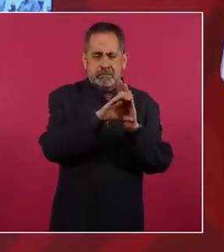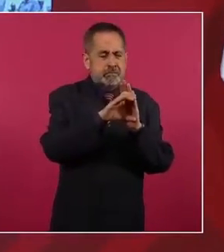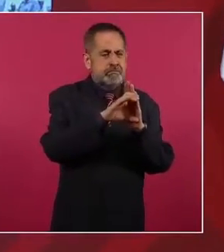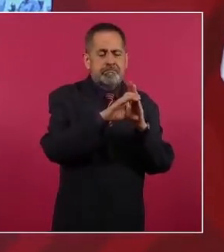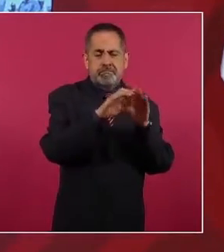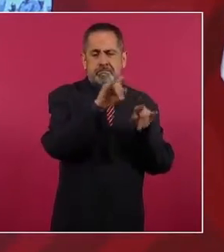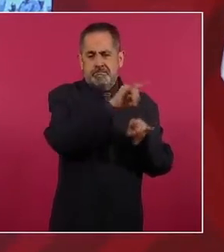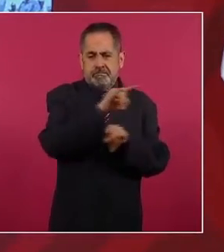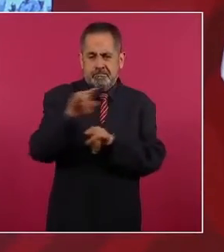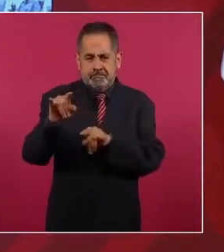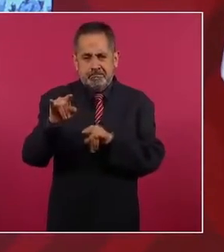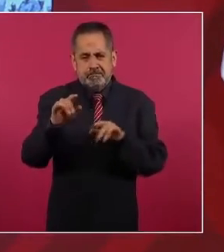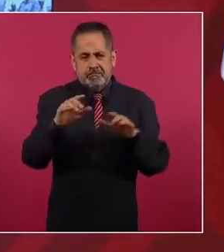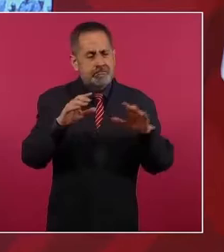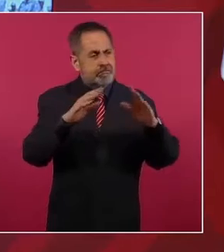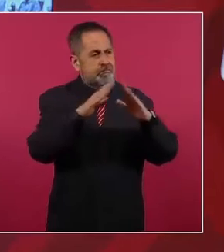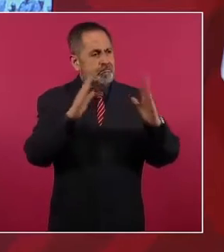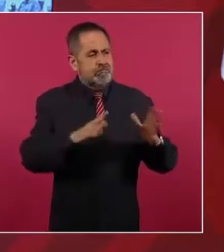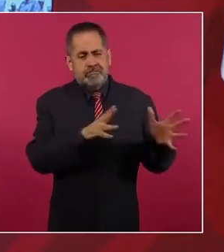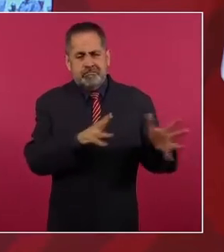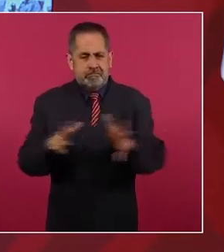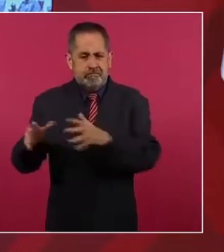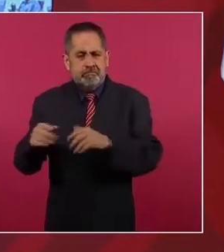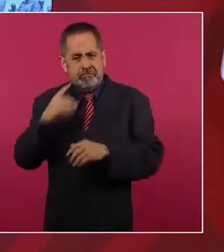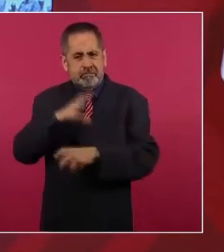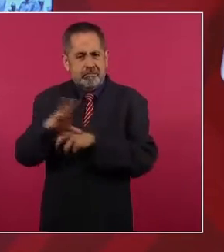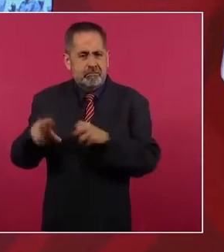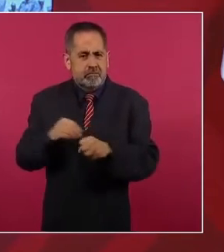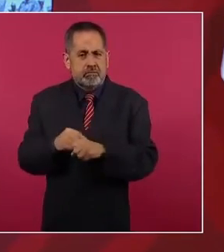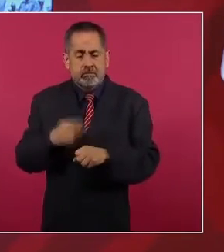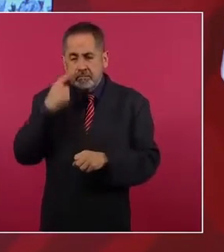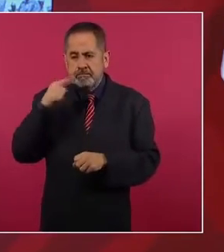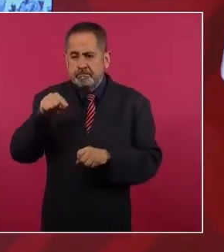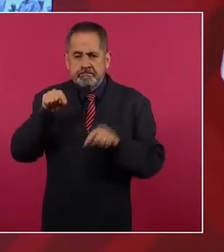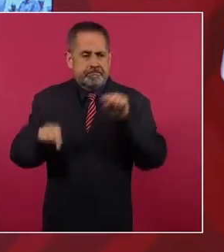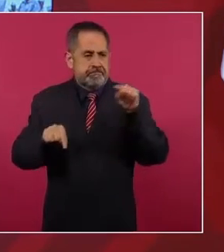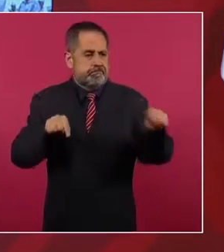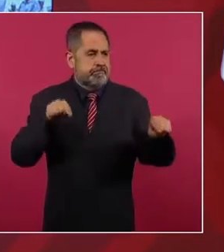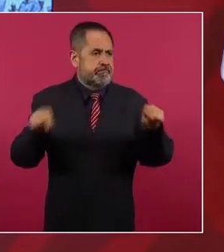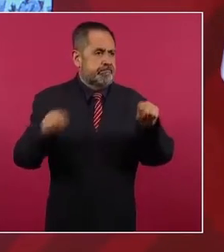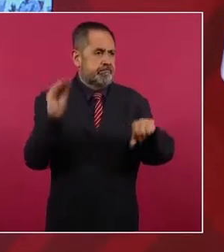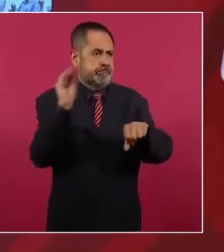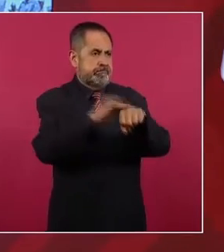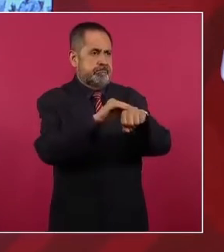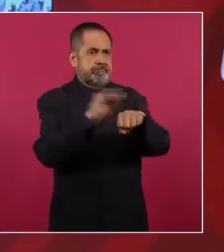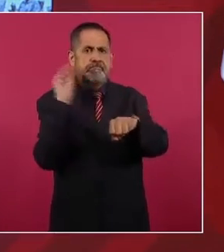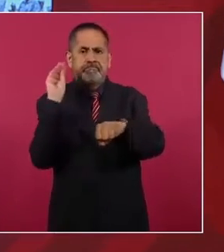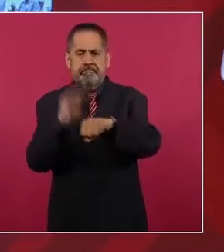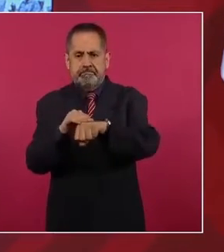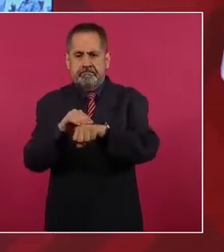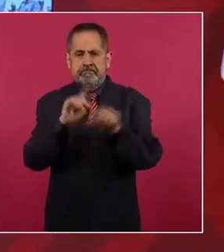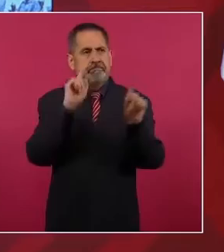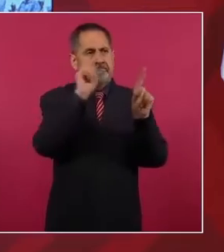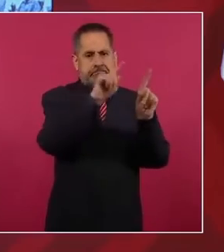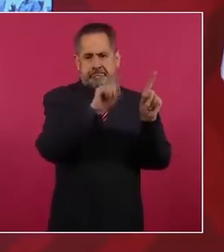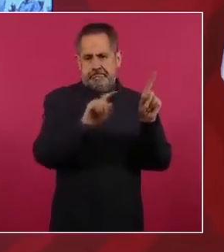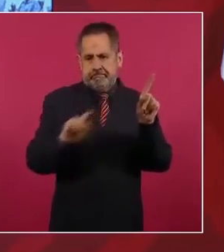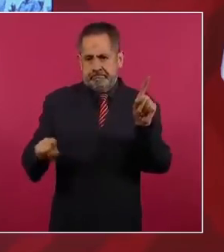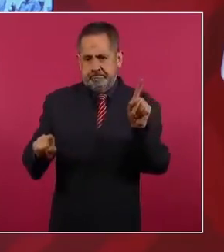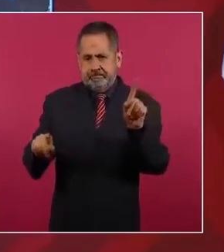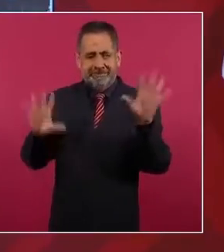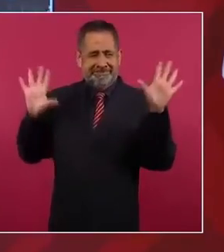Porque es una estrategia territorial, no es